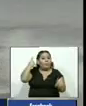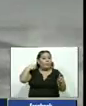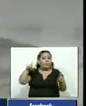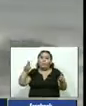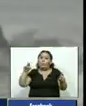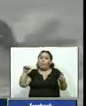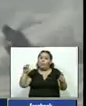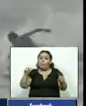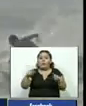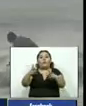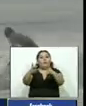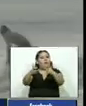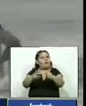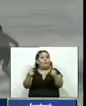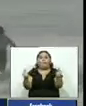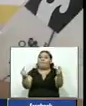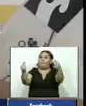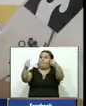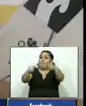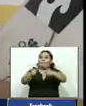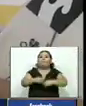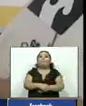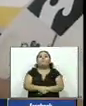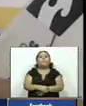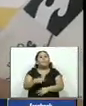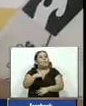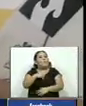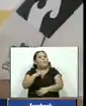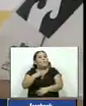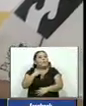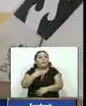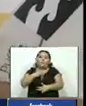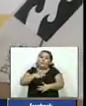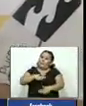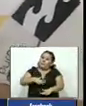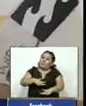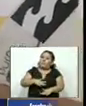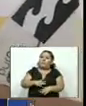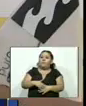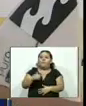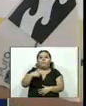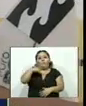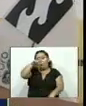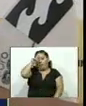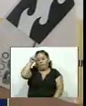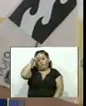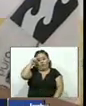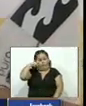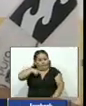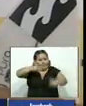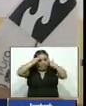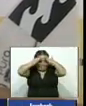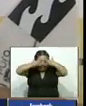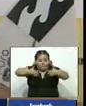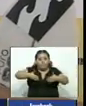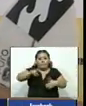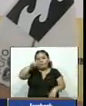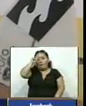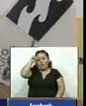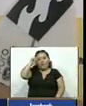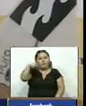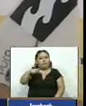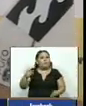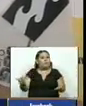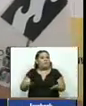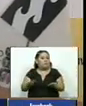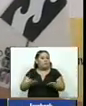en busca de llegar a unas semifinales me siento súper suelto tranquilo haciendo mi trabajo estoy enfocado en mi trabajo en lo que estoy haciendo